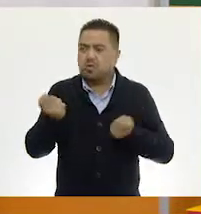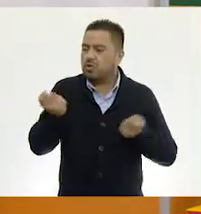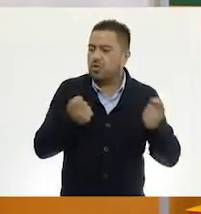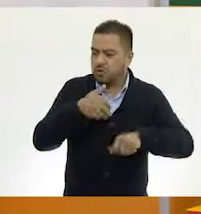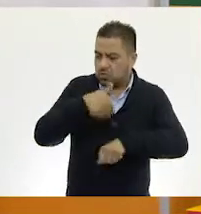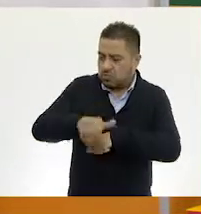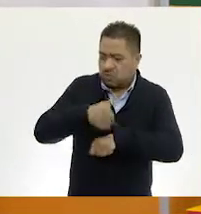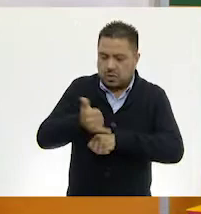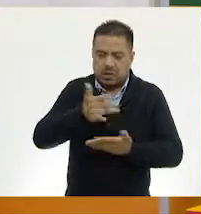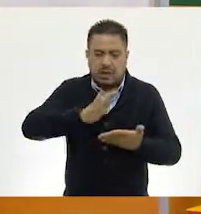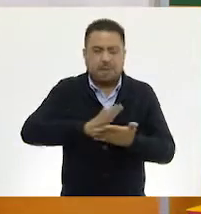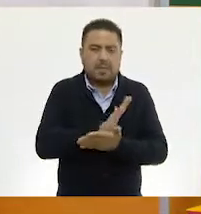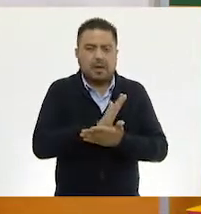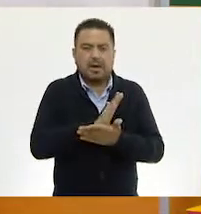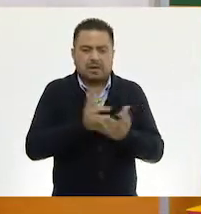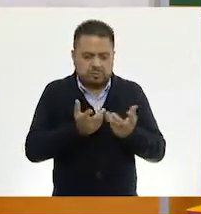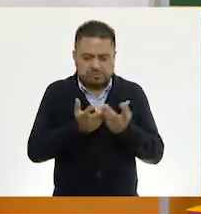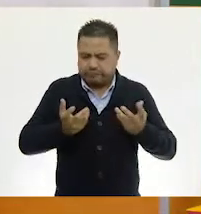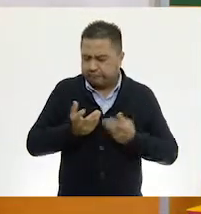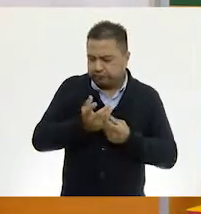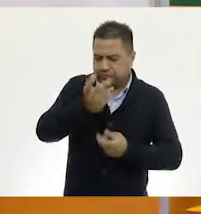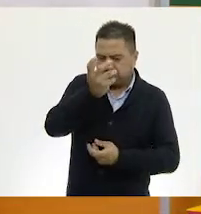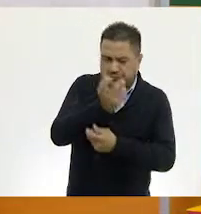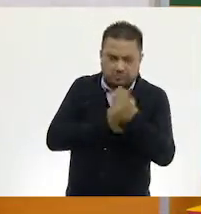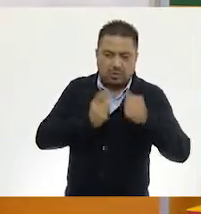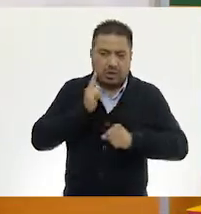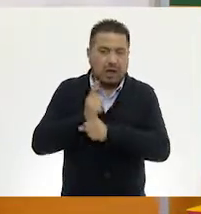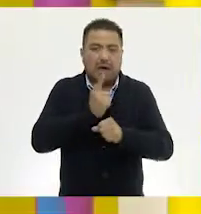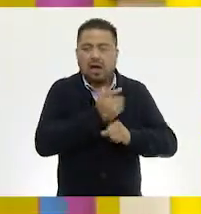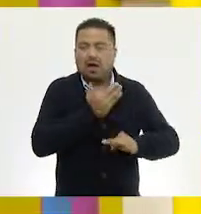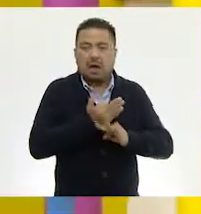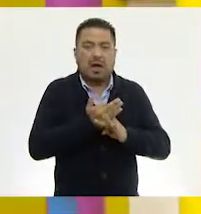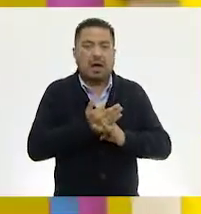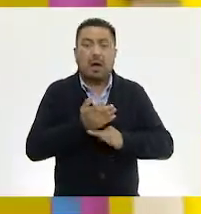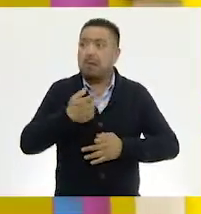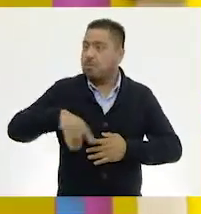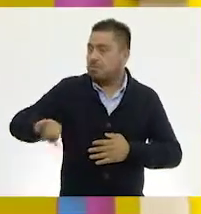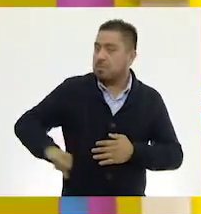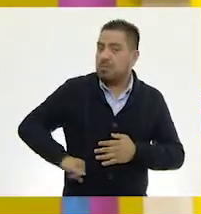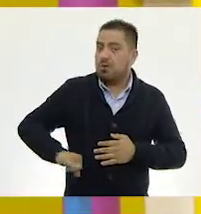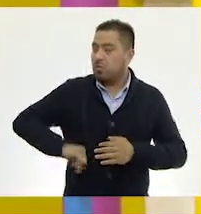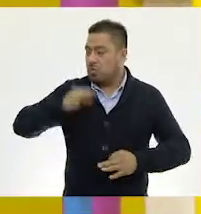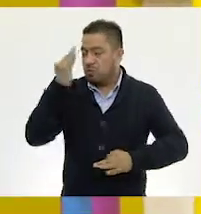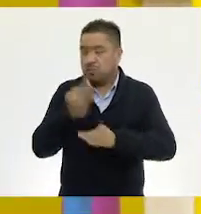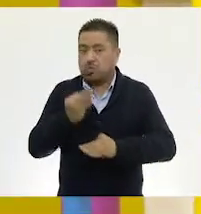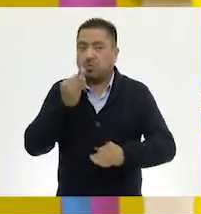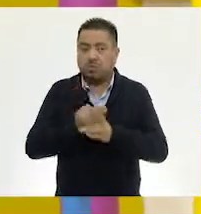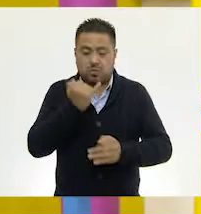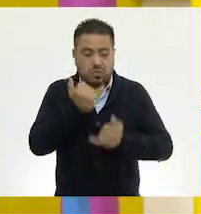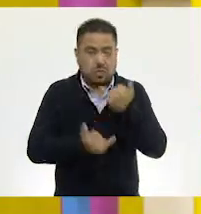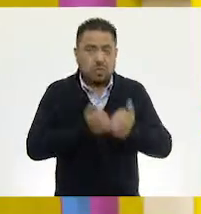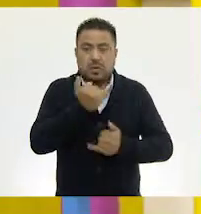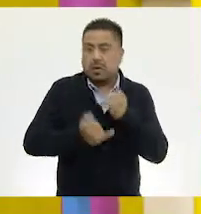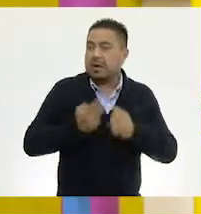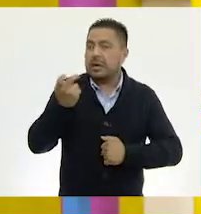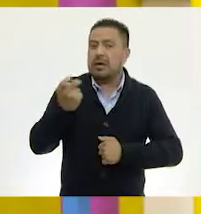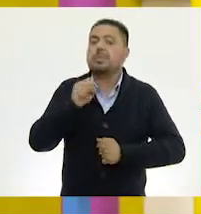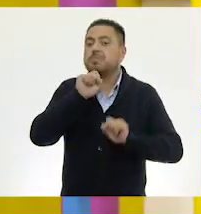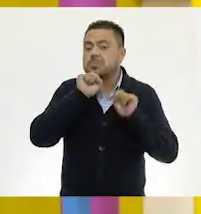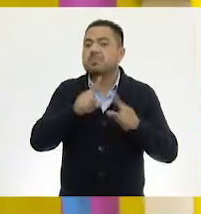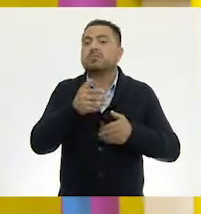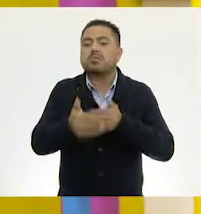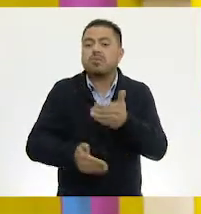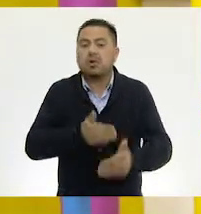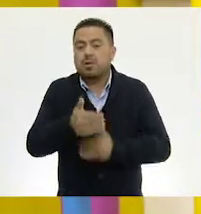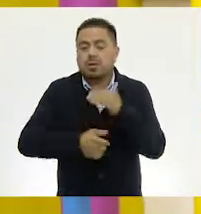los números y también a descomponerlos, que es algo que hemos estado viendo. Ay, se nos cayó bien. Muy interesante este juego y al mismo tiempo